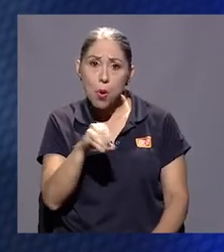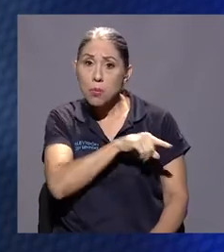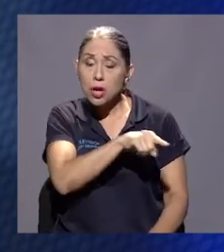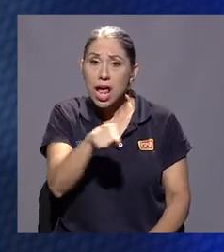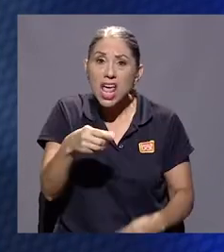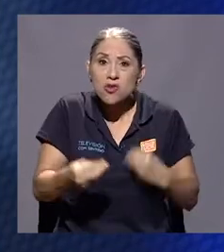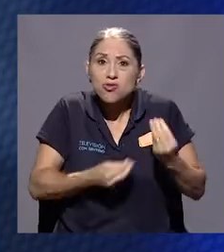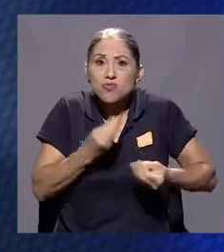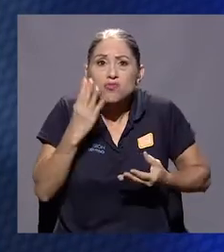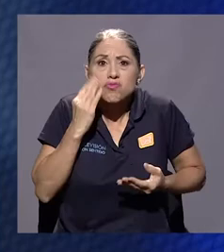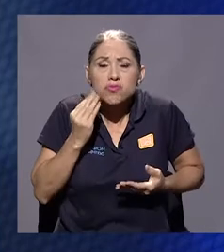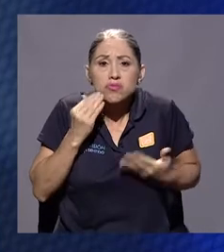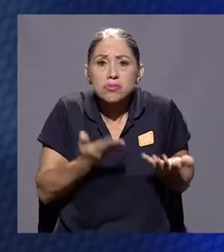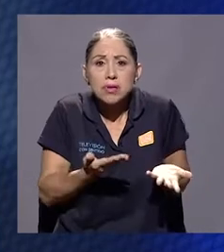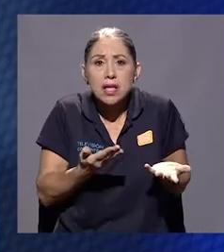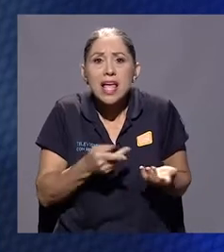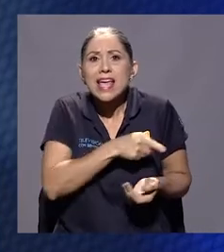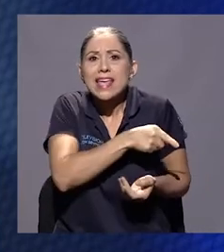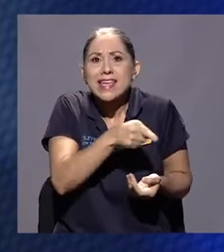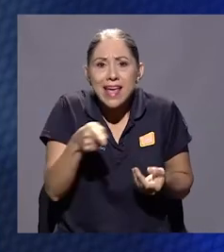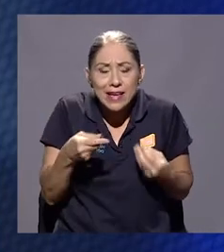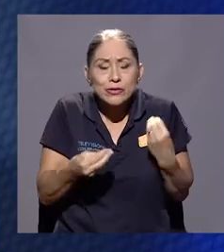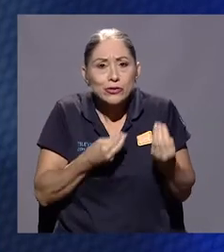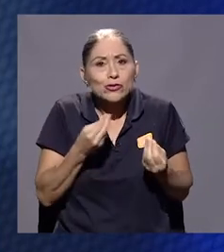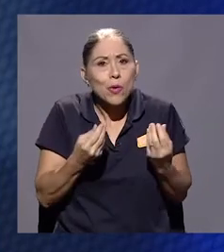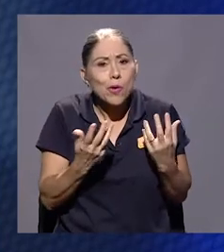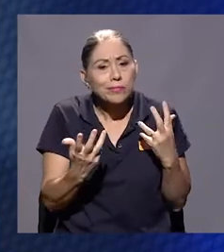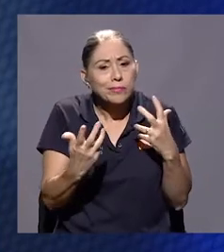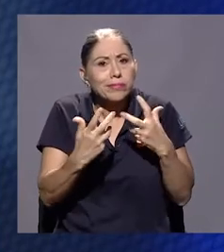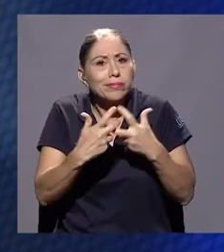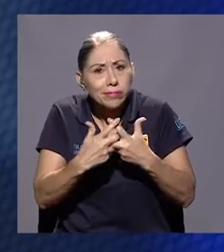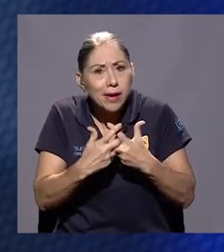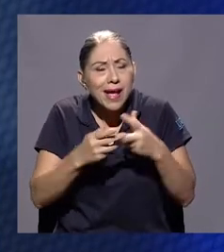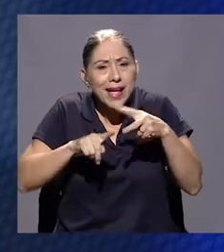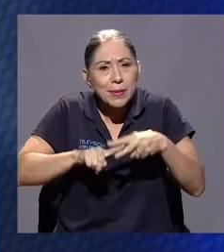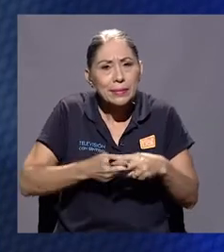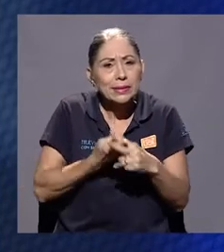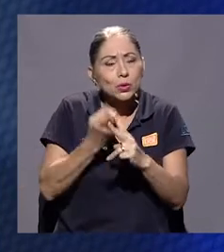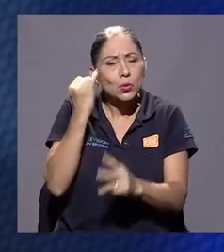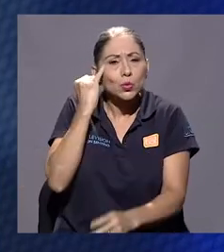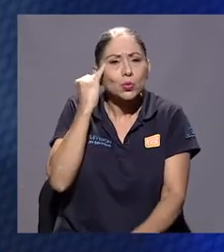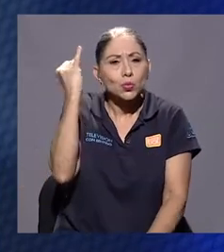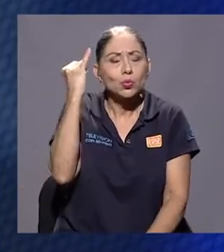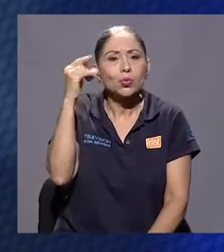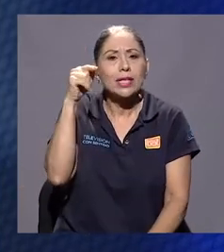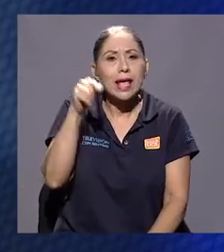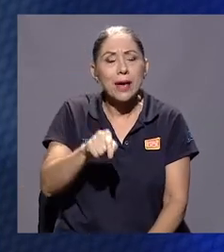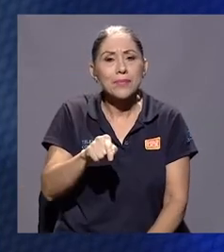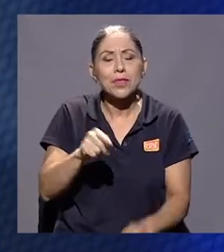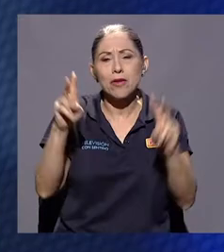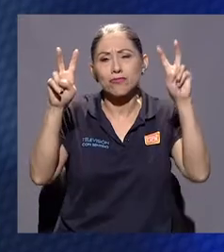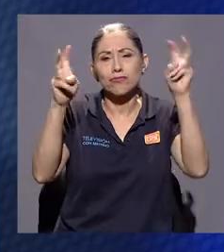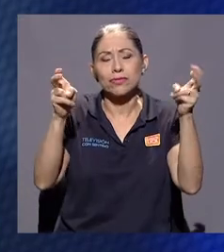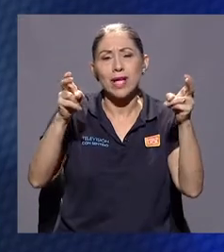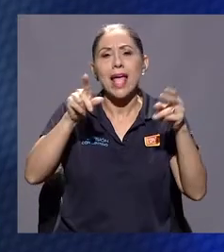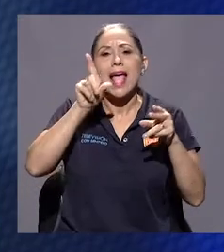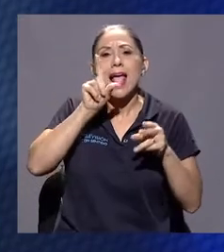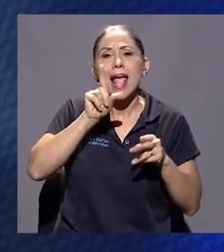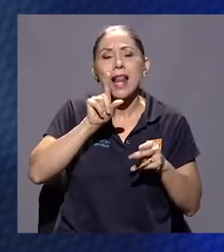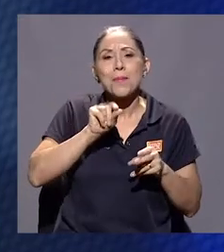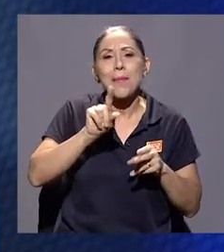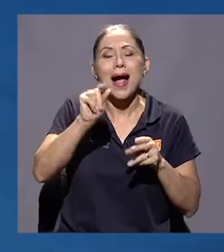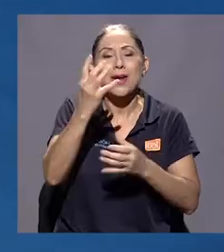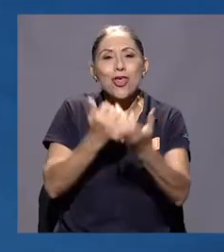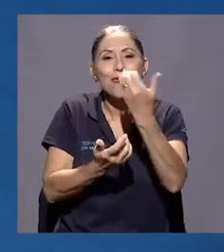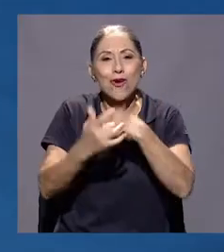y bueno, eran como afines a este tipo de historia. Y ahí empezó a nacer la idea del pájaro fuego y ahí empecé a